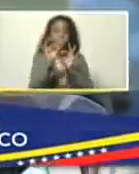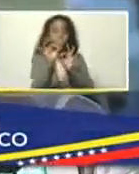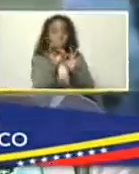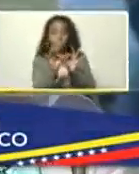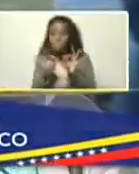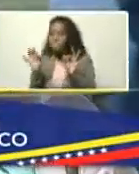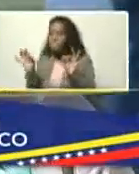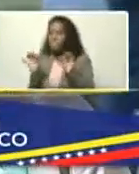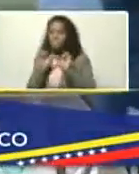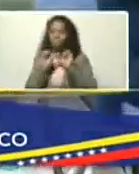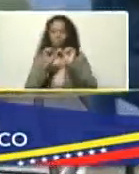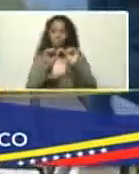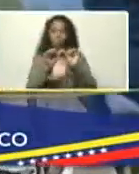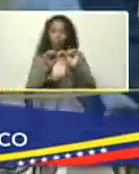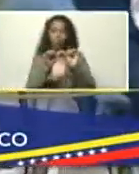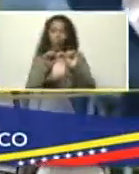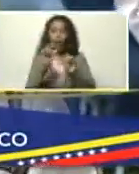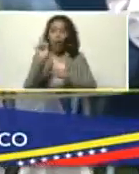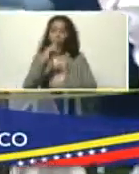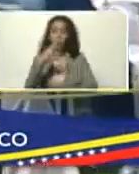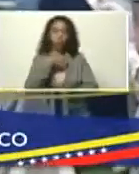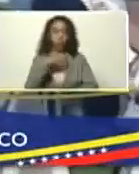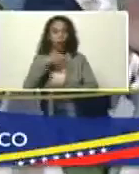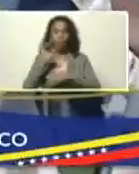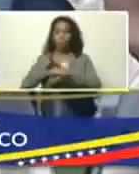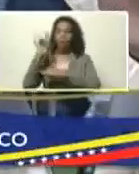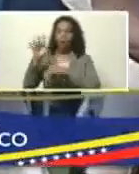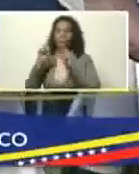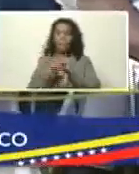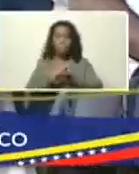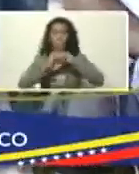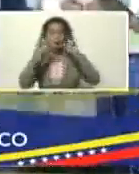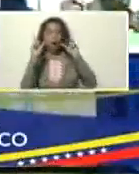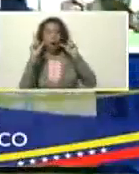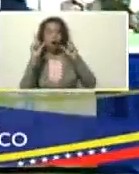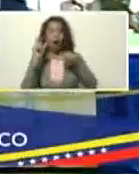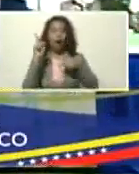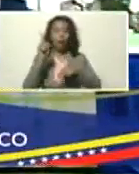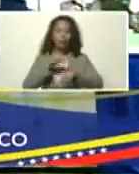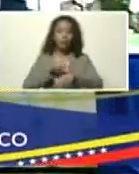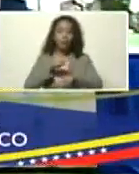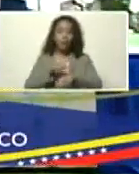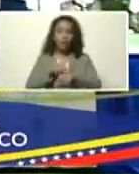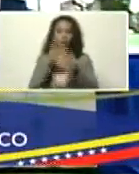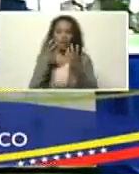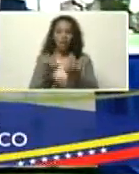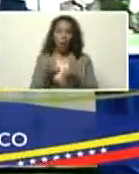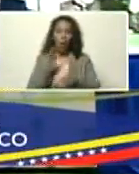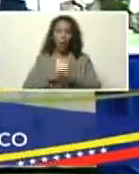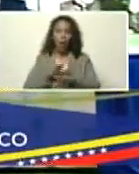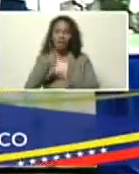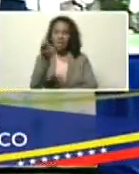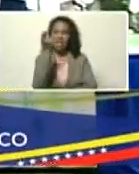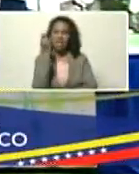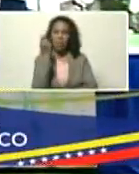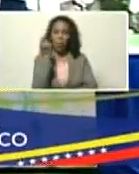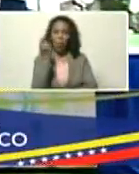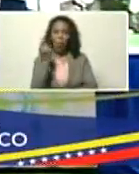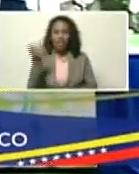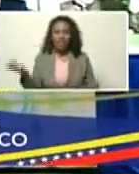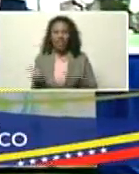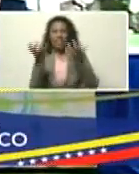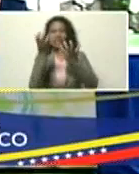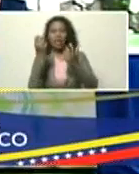permanentes, y no se pueden dejar, sorprender, en tiempos de sequía, por ningún incendio, de